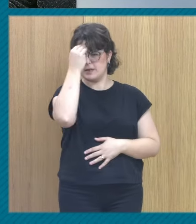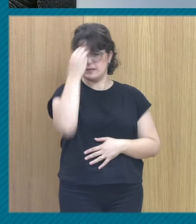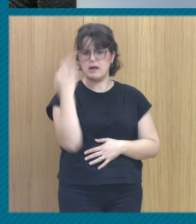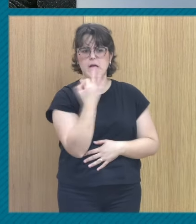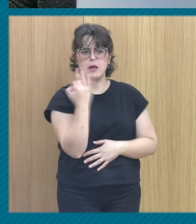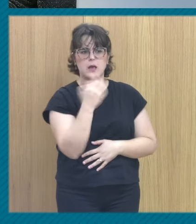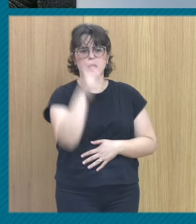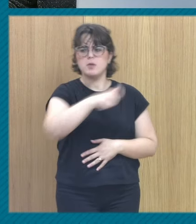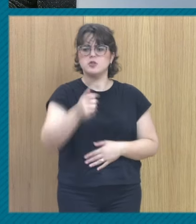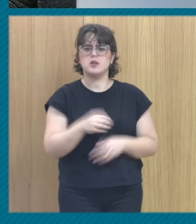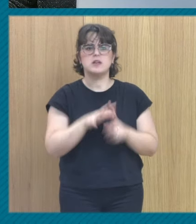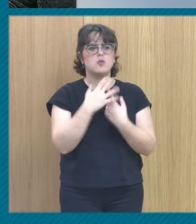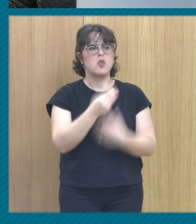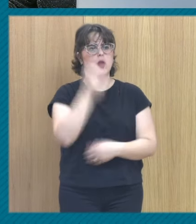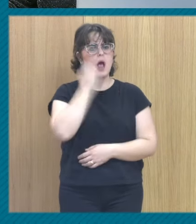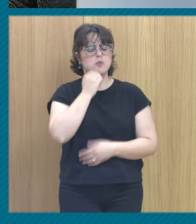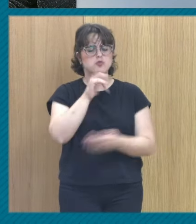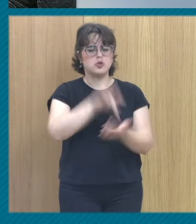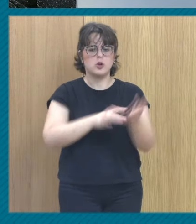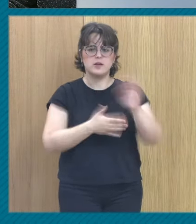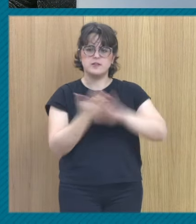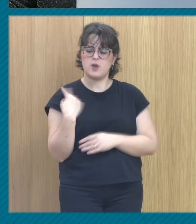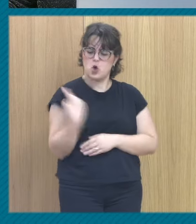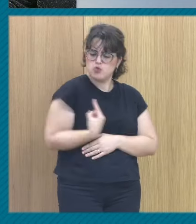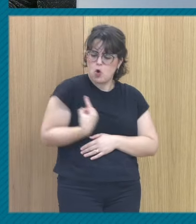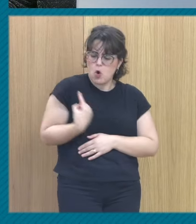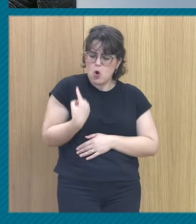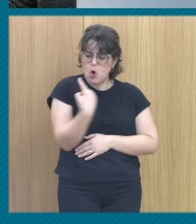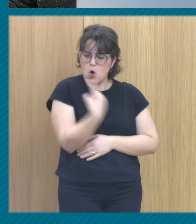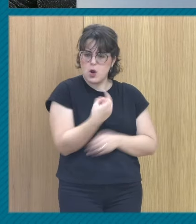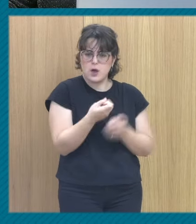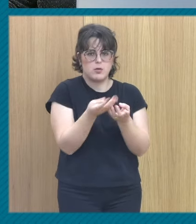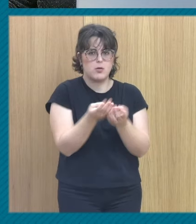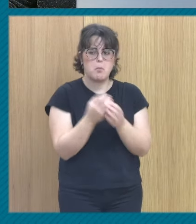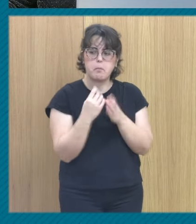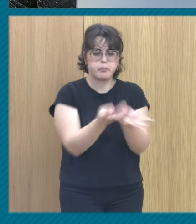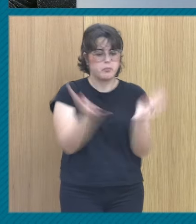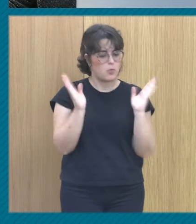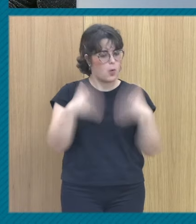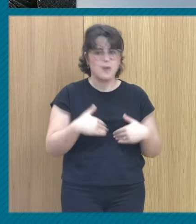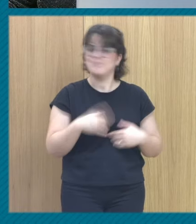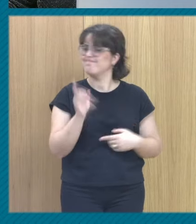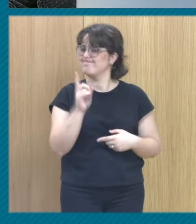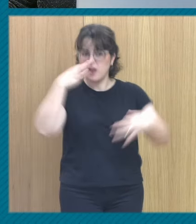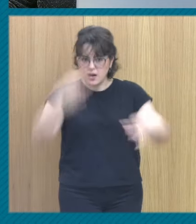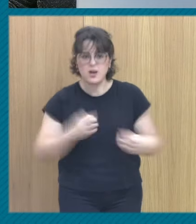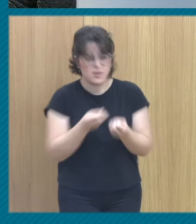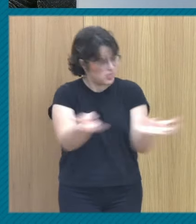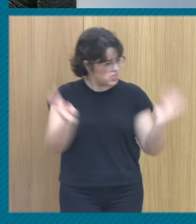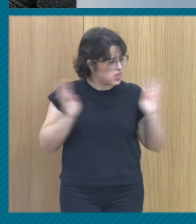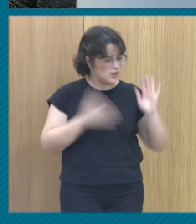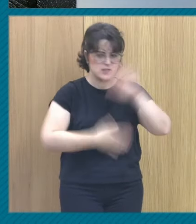que las personas con historias de abuso son personas muy solitarias muy aisladas y no es verdad son personas que